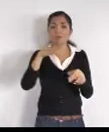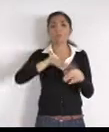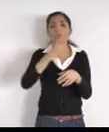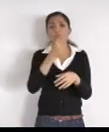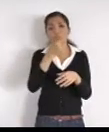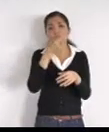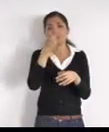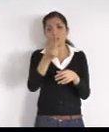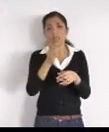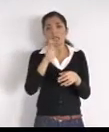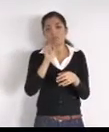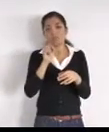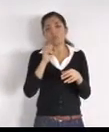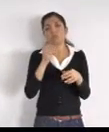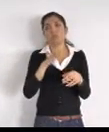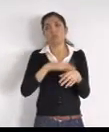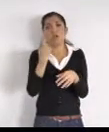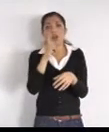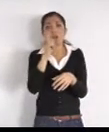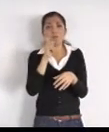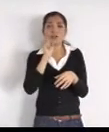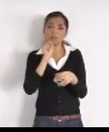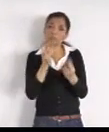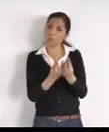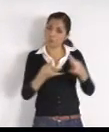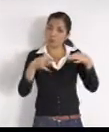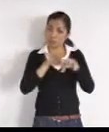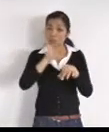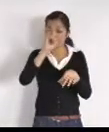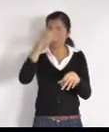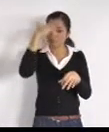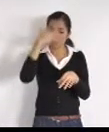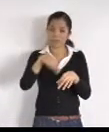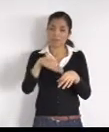administración, te voy a mantener, informado, de los avances, del mismo,